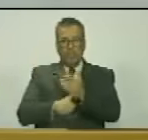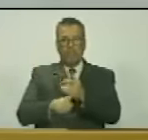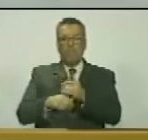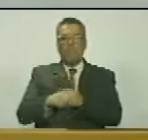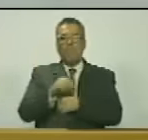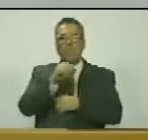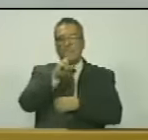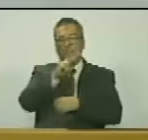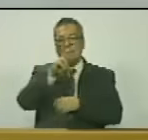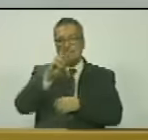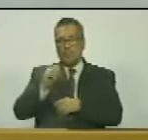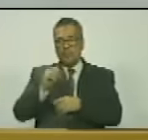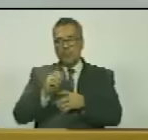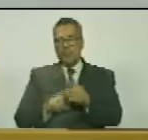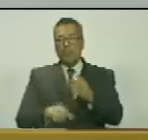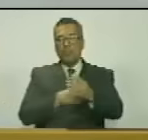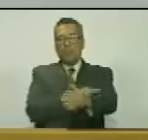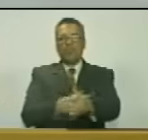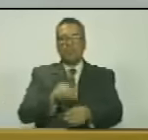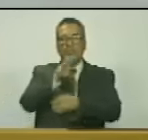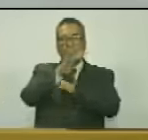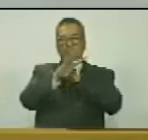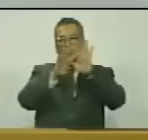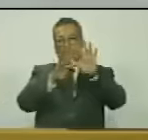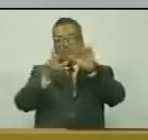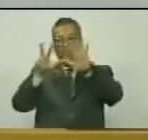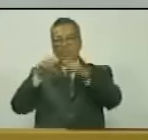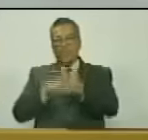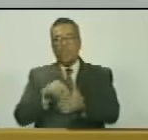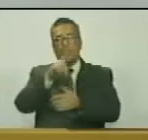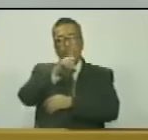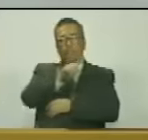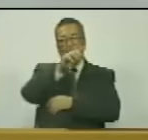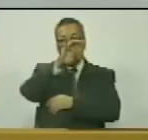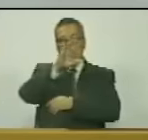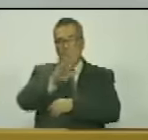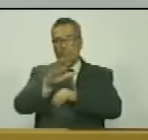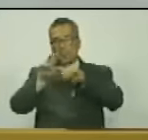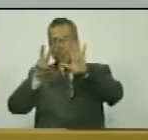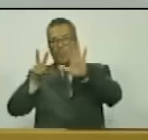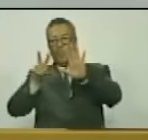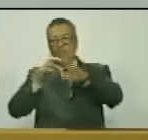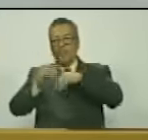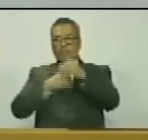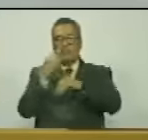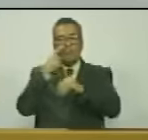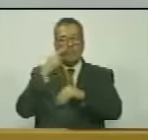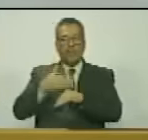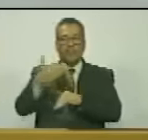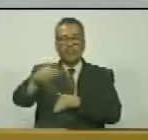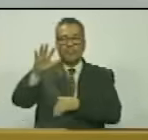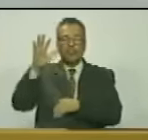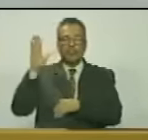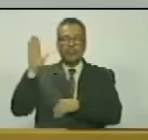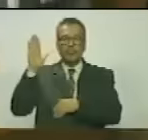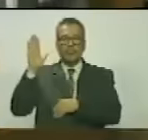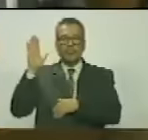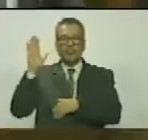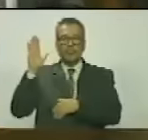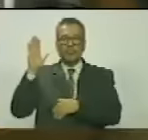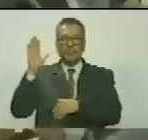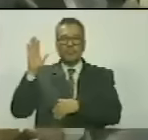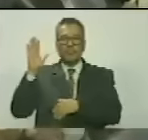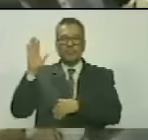identidad, 20,498,157. Sírvanse a manifestarlo con la cédula de costumbre.